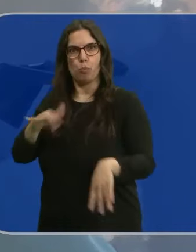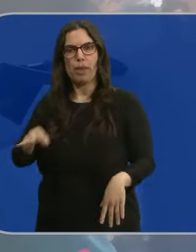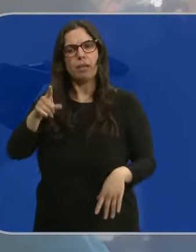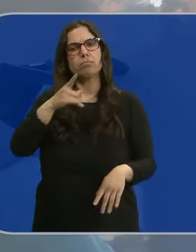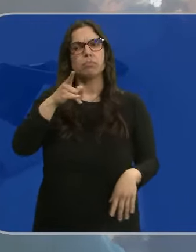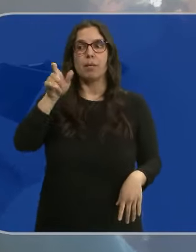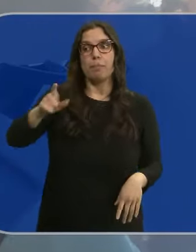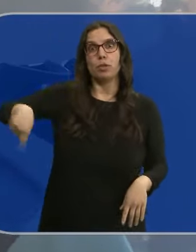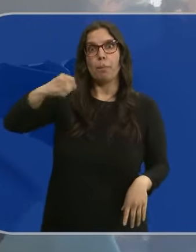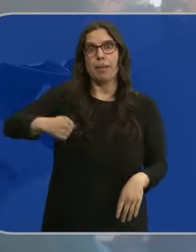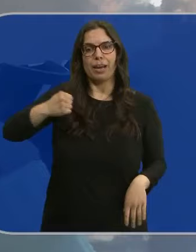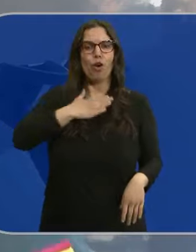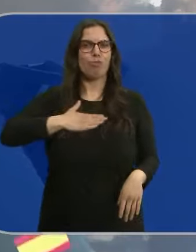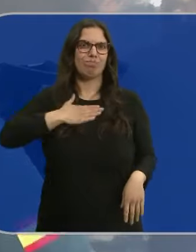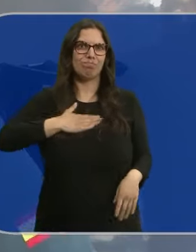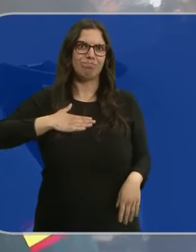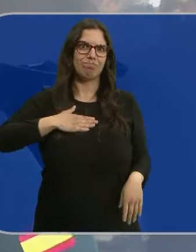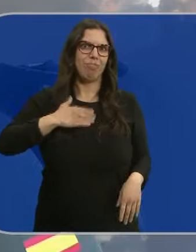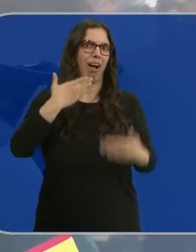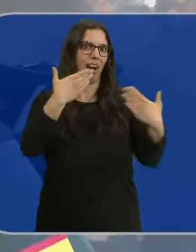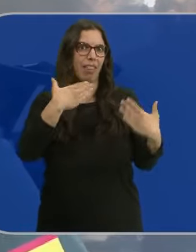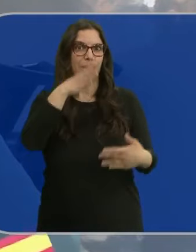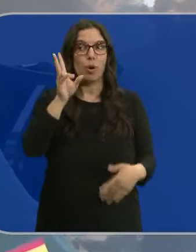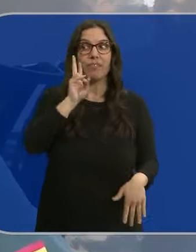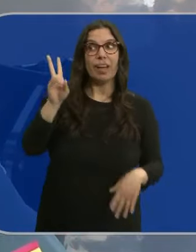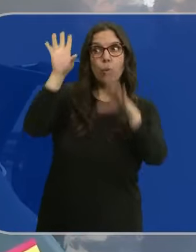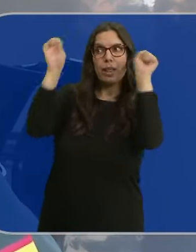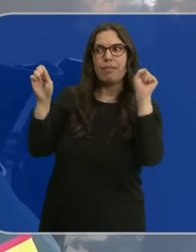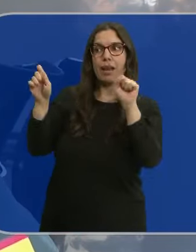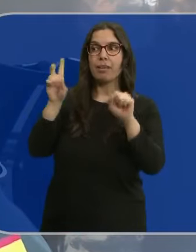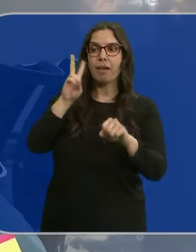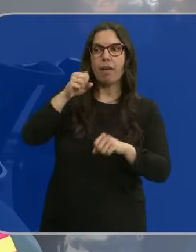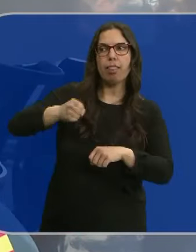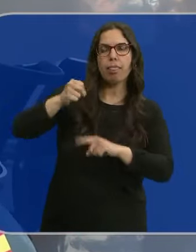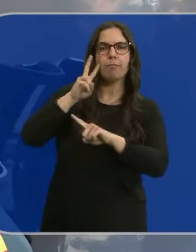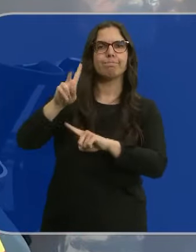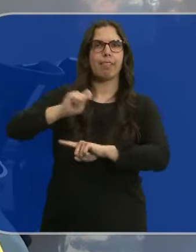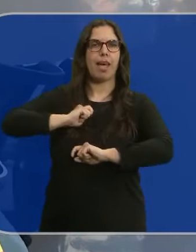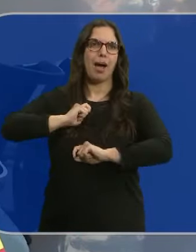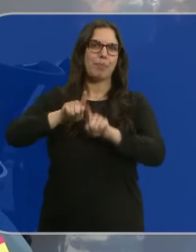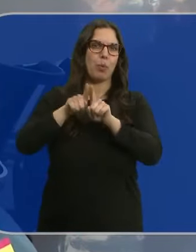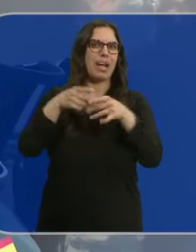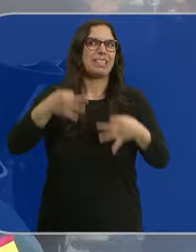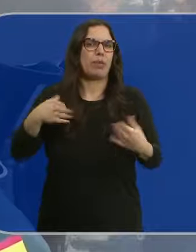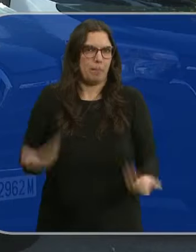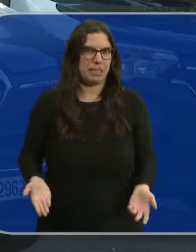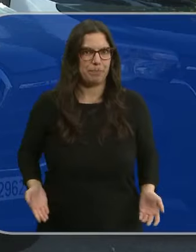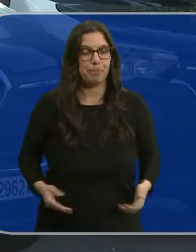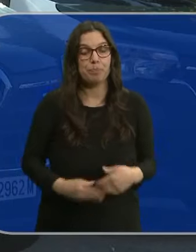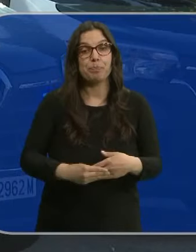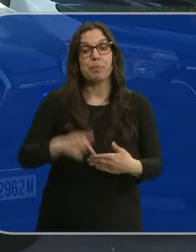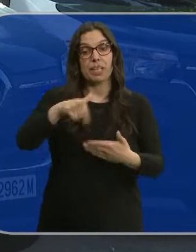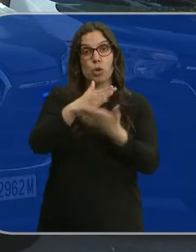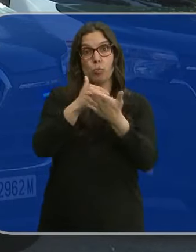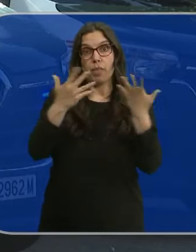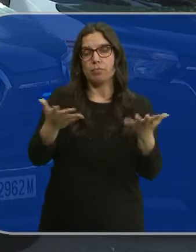un servicio muy agradecido porque el peregrino durante el recorrido ver a la Guardia Civil le da un plus de seguridad. La